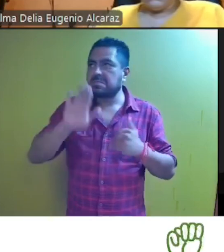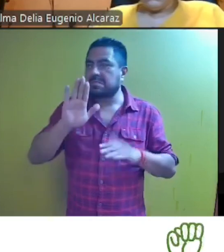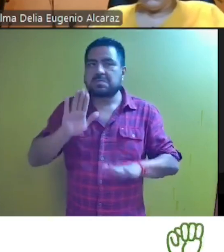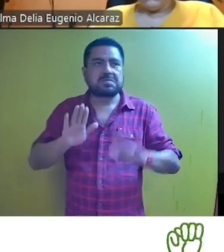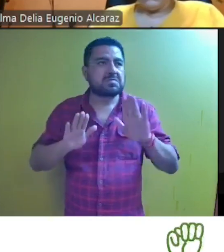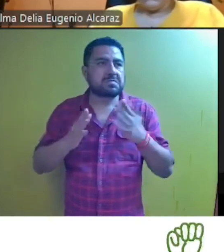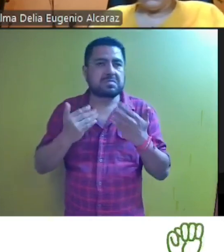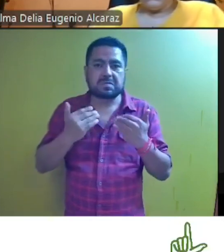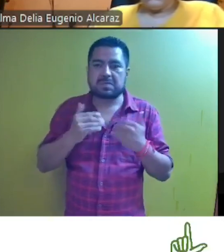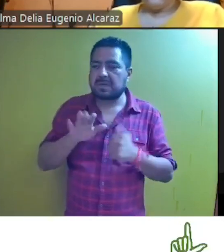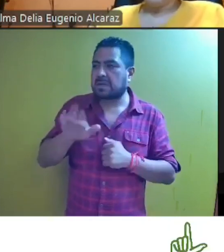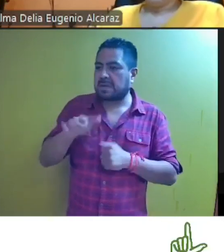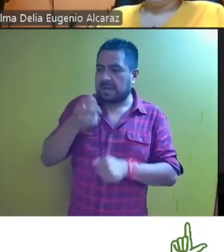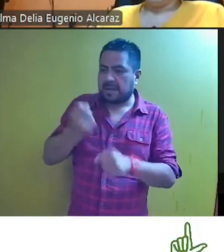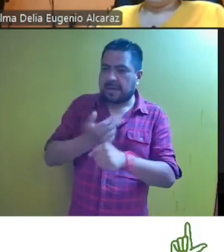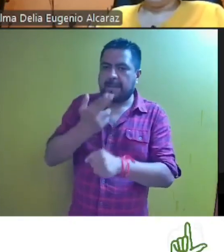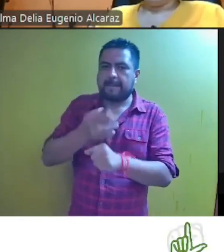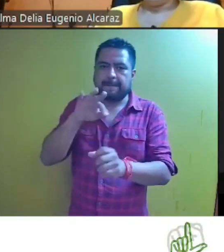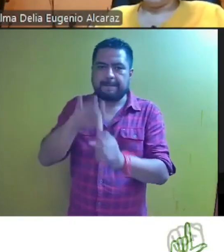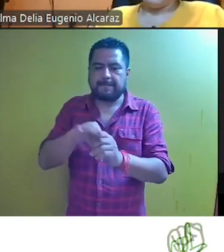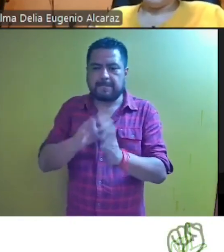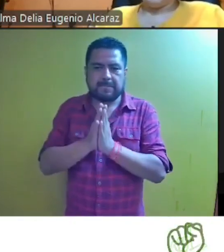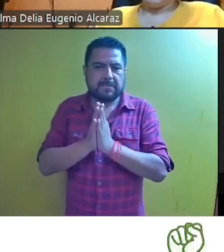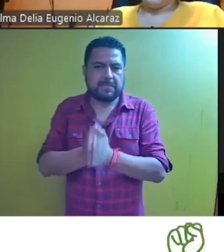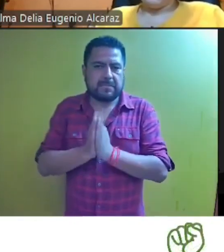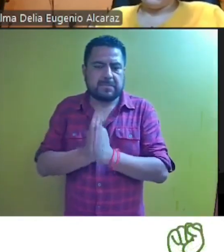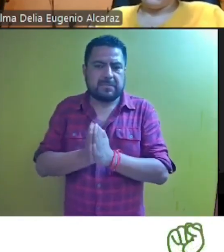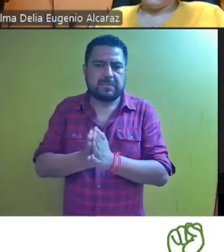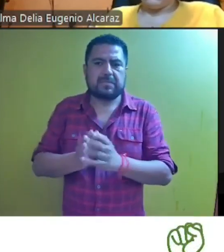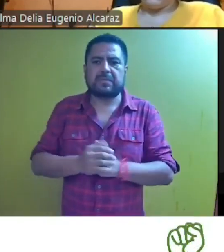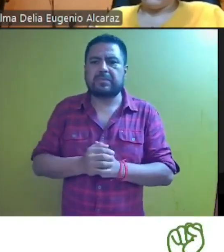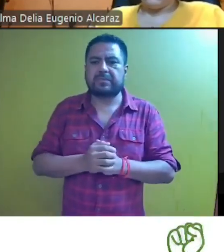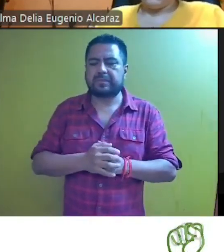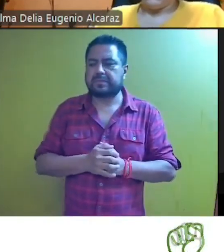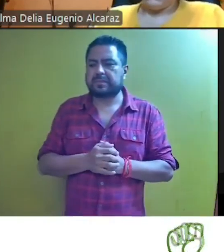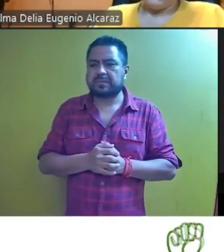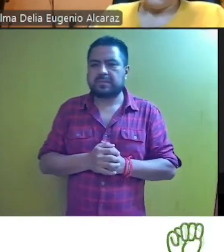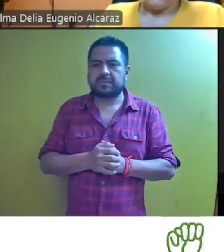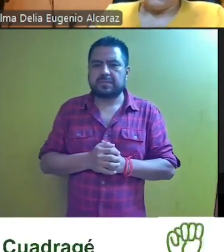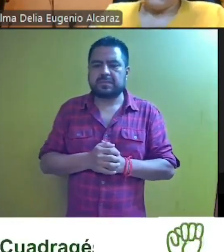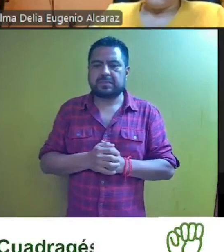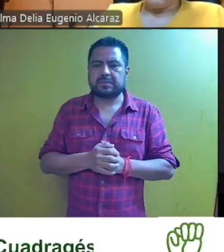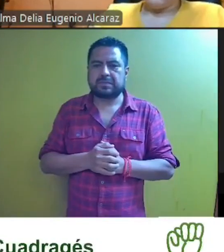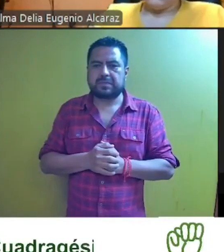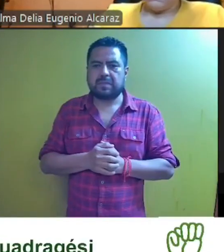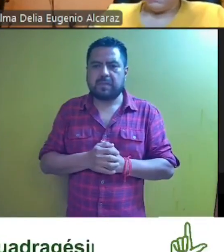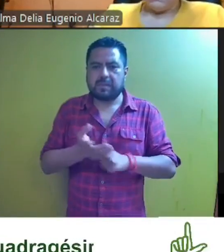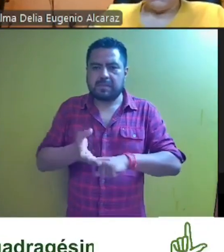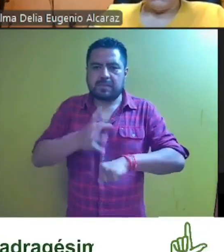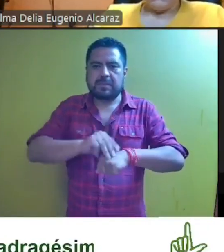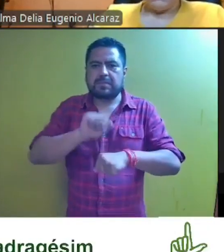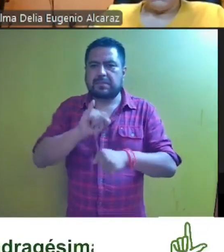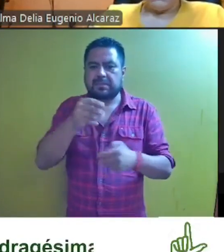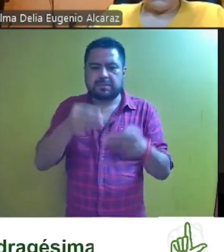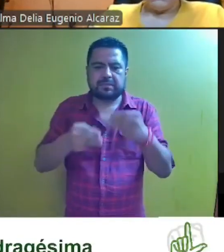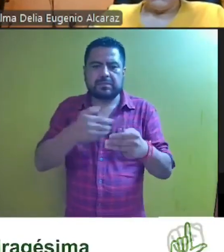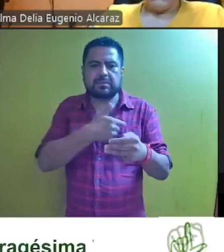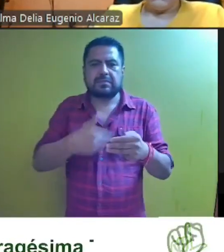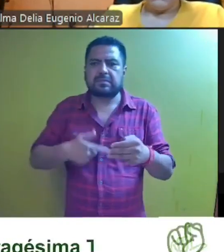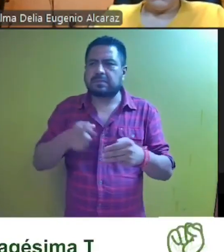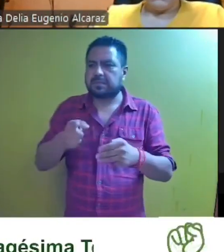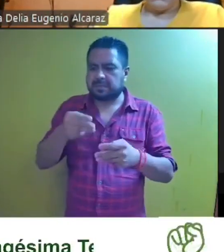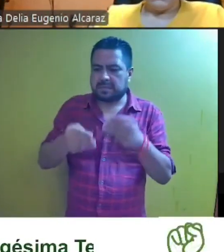participaciones señor secretario solicito a usted tome la votación correspondiente con su atención magistrada presidenta